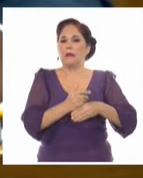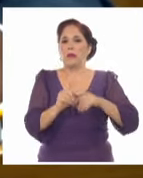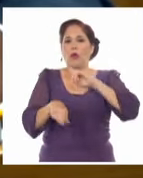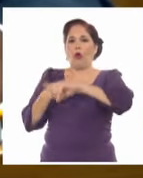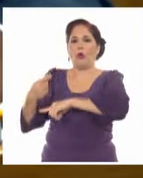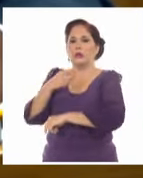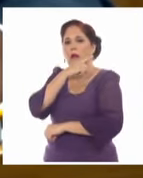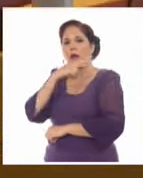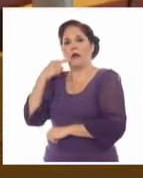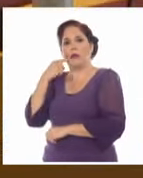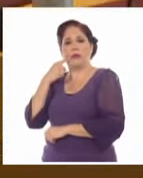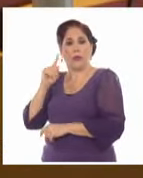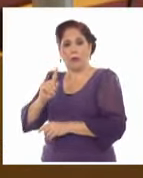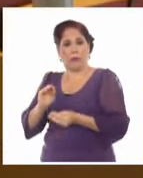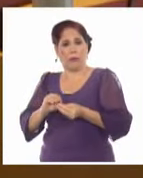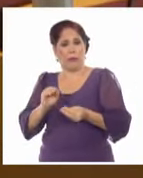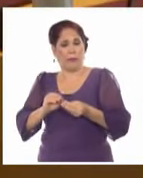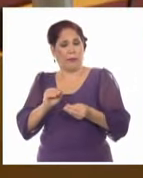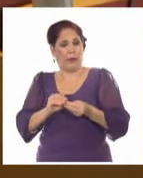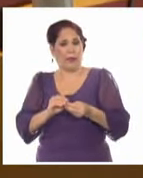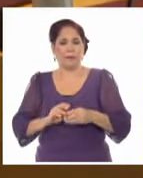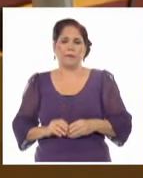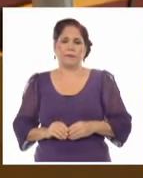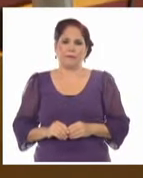Rusia o al menos debilitarla.